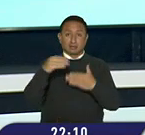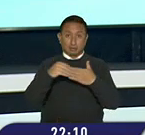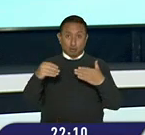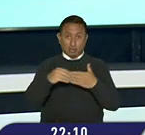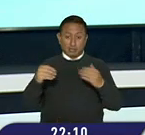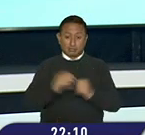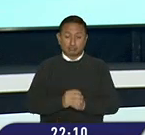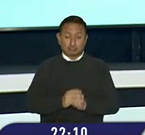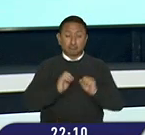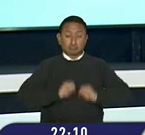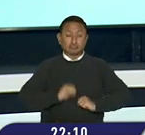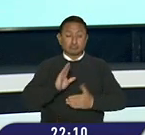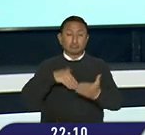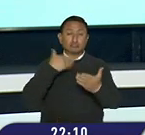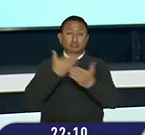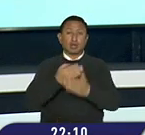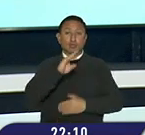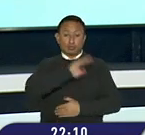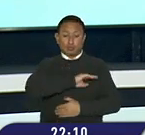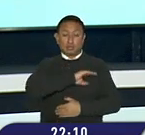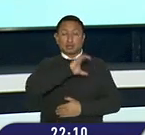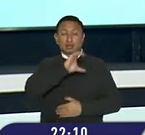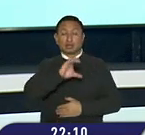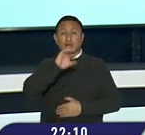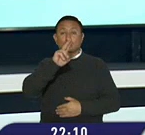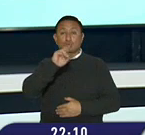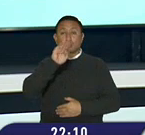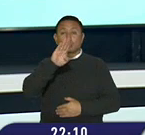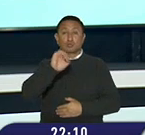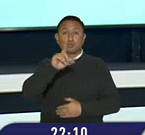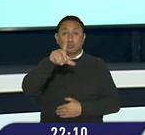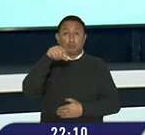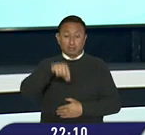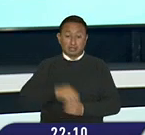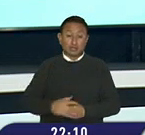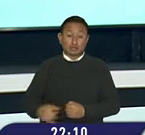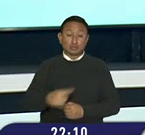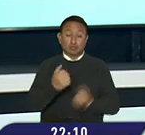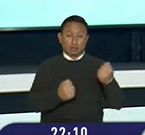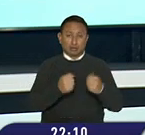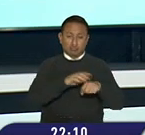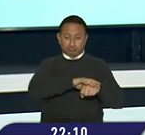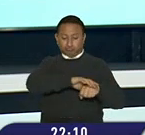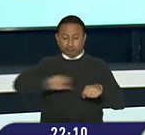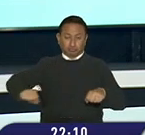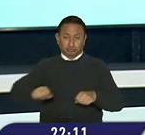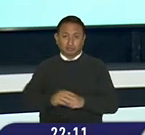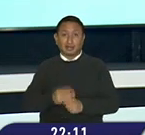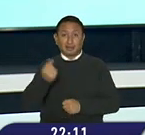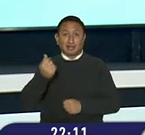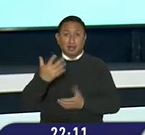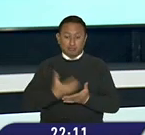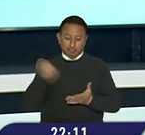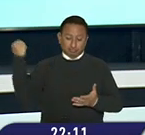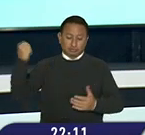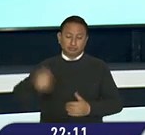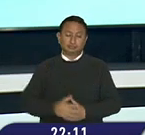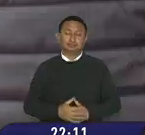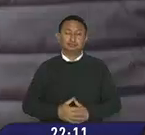Fueron llevados hasta el municipio de Cumbal. Aquí fueron despojados del vehículo y el dinero en efectivo.